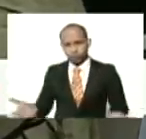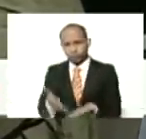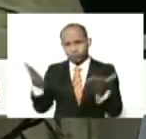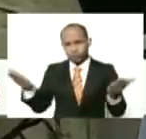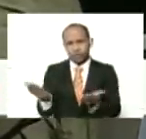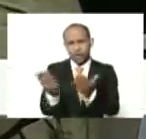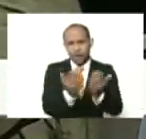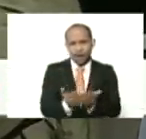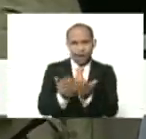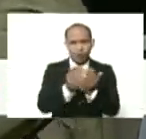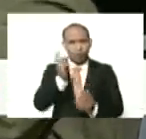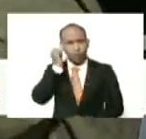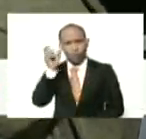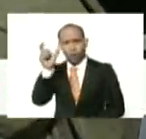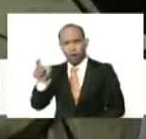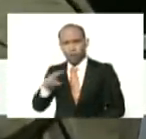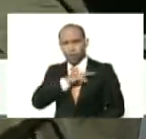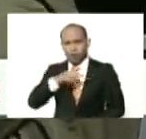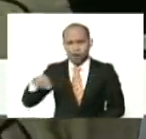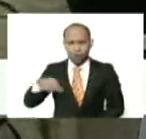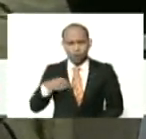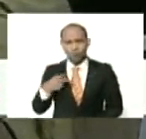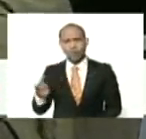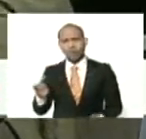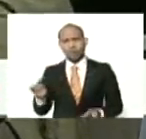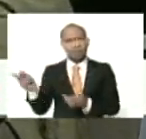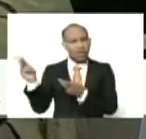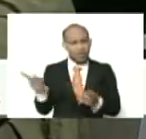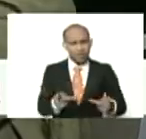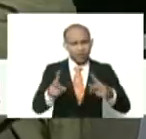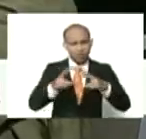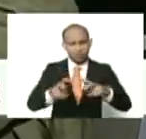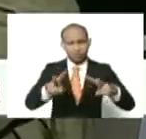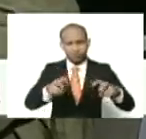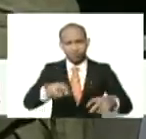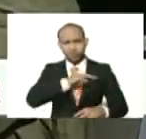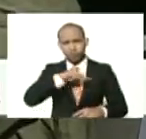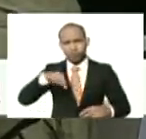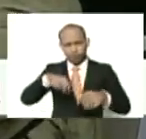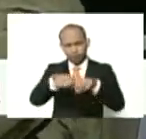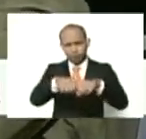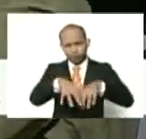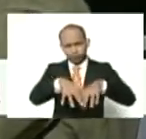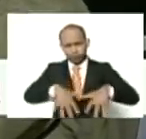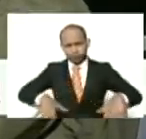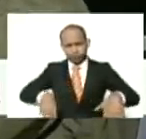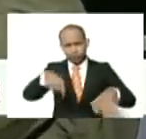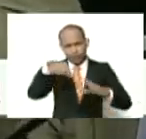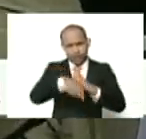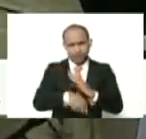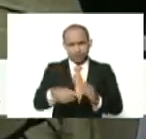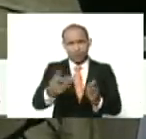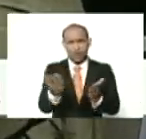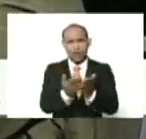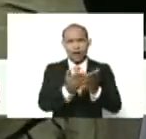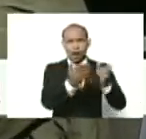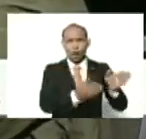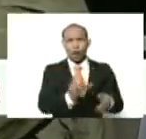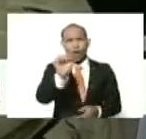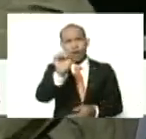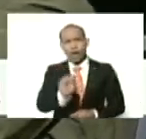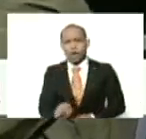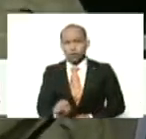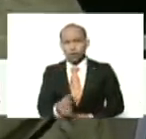feminismo nuestro, nos invita, a escudriñar, en nuestras raíces, la escuela feminista, del sur, Argelia Laya,